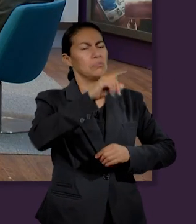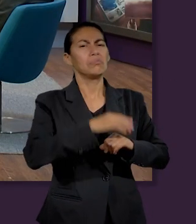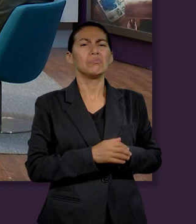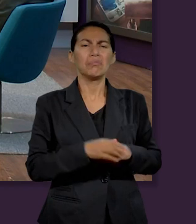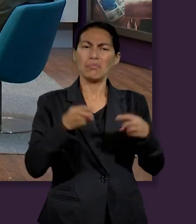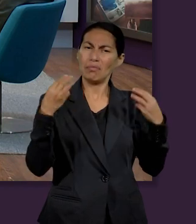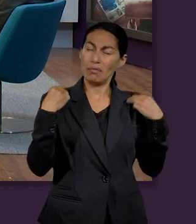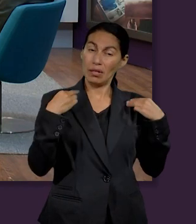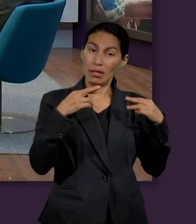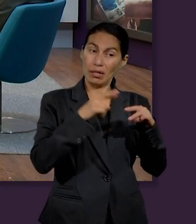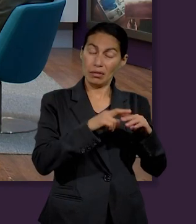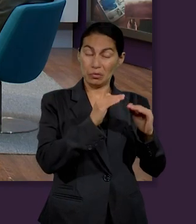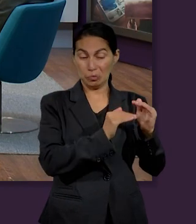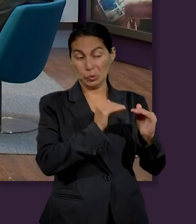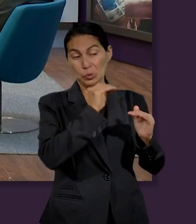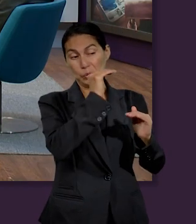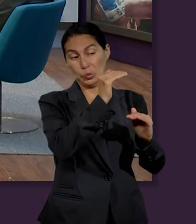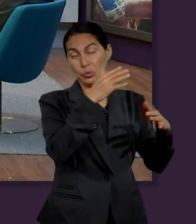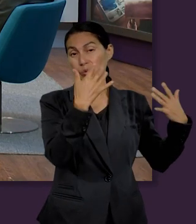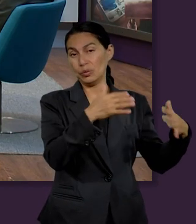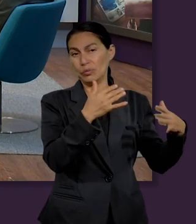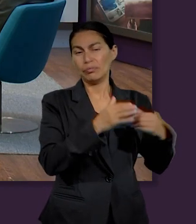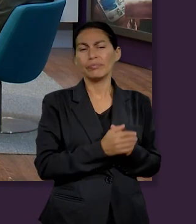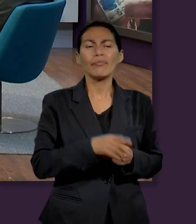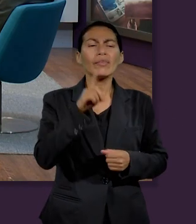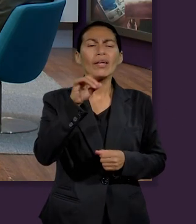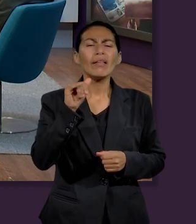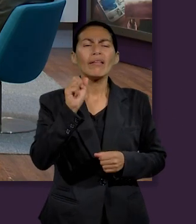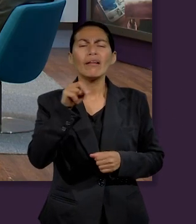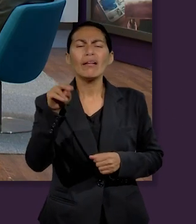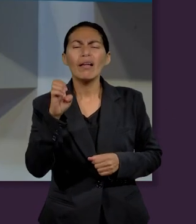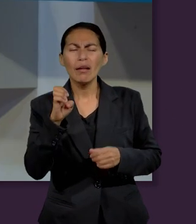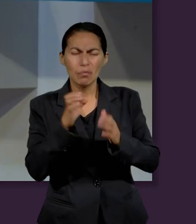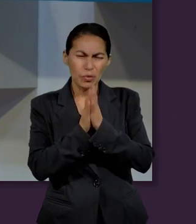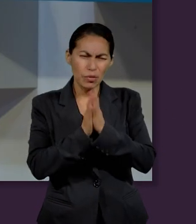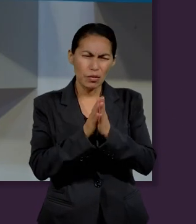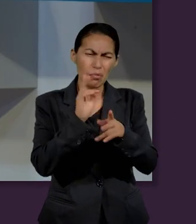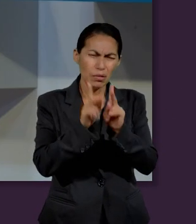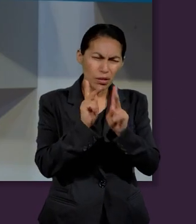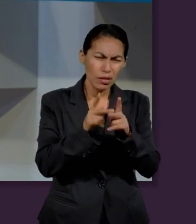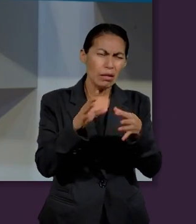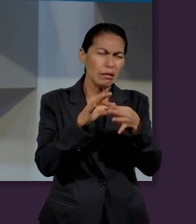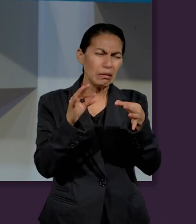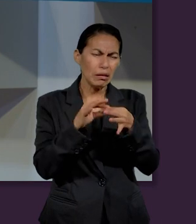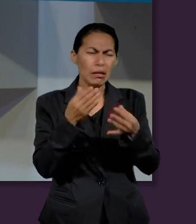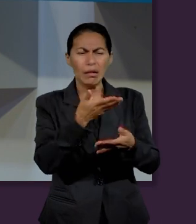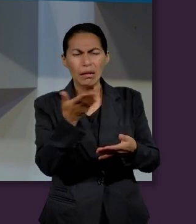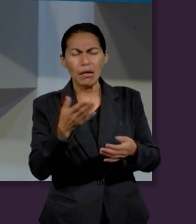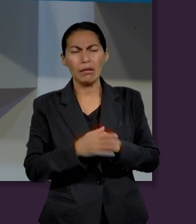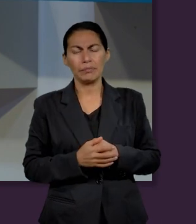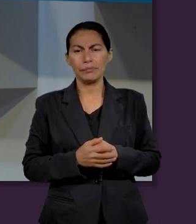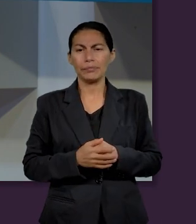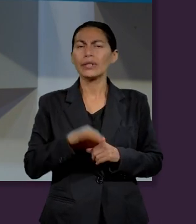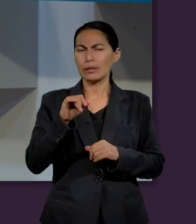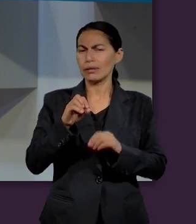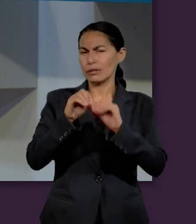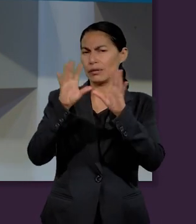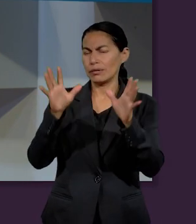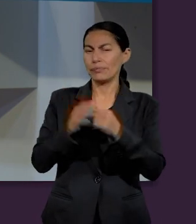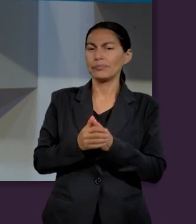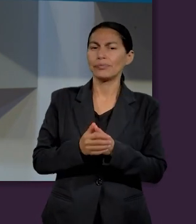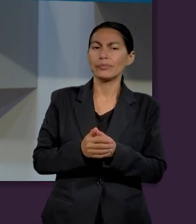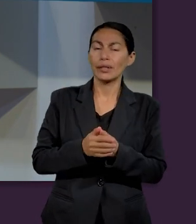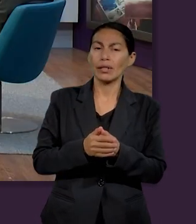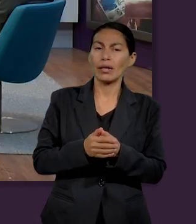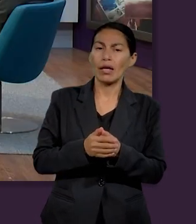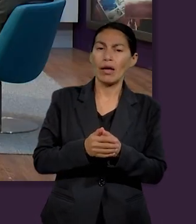excelentes los mejores maestros que él tenía Diane háblanos un poquito acerca de de la educación de sus primeros años